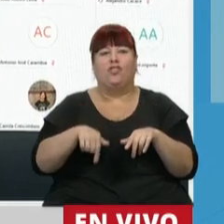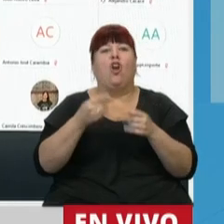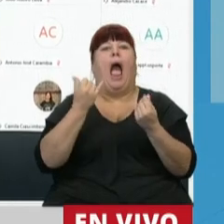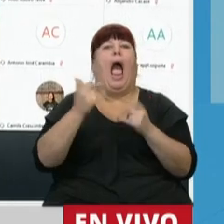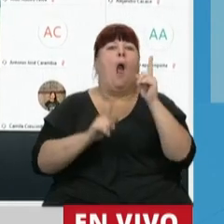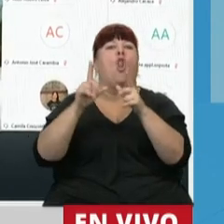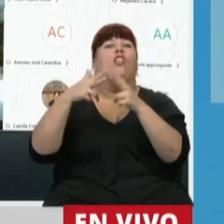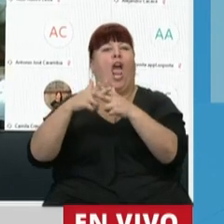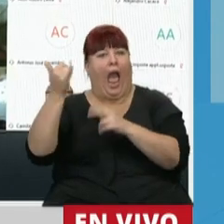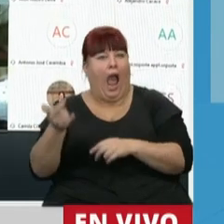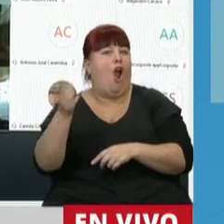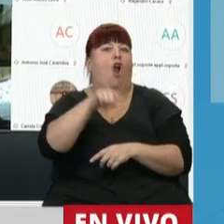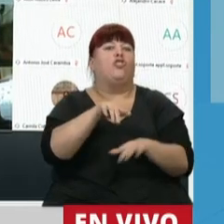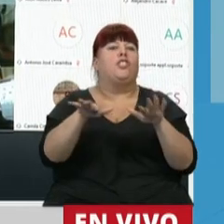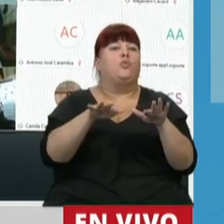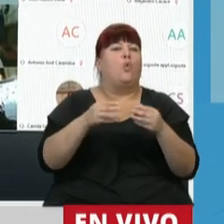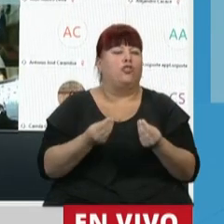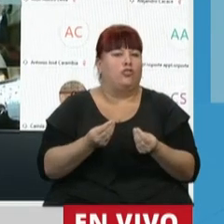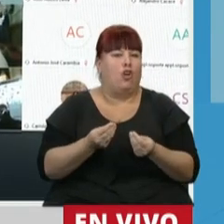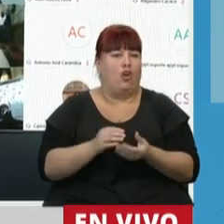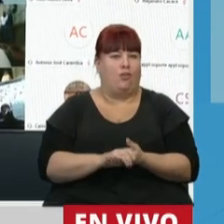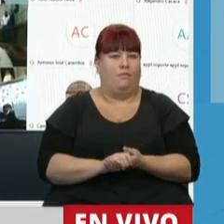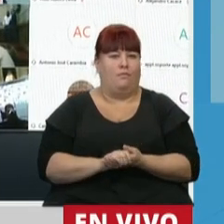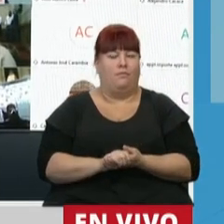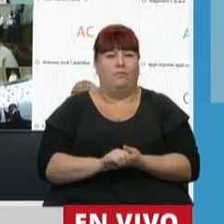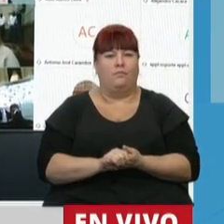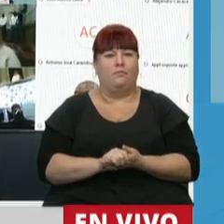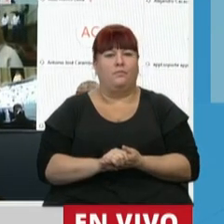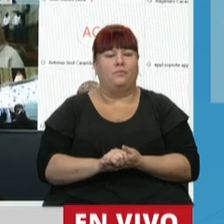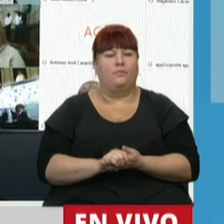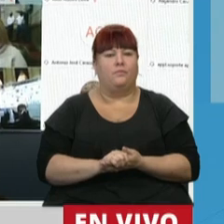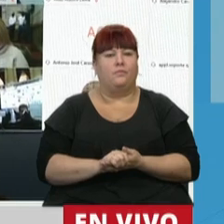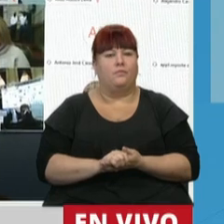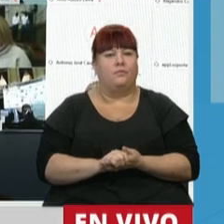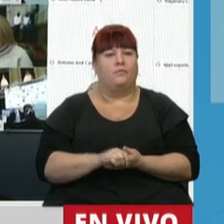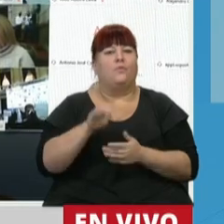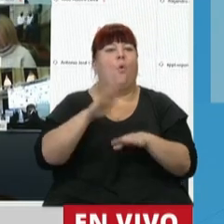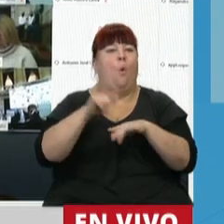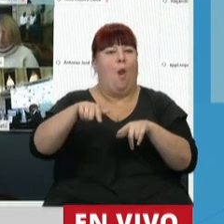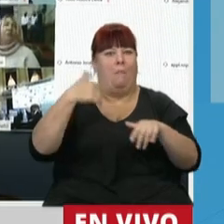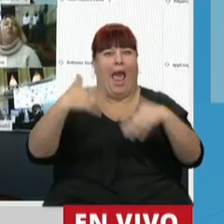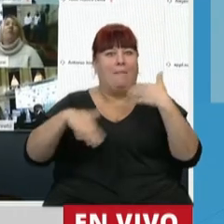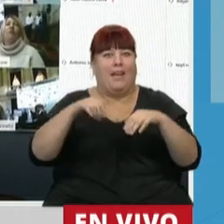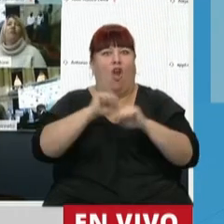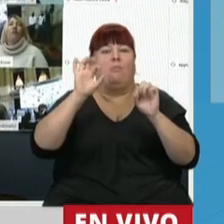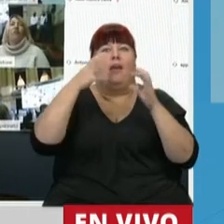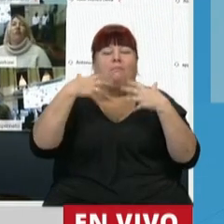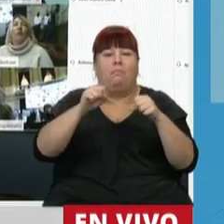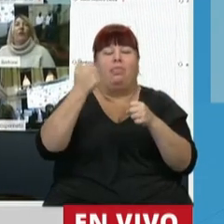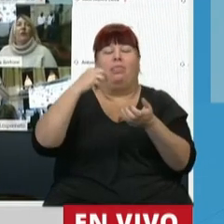tecnológica y a la situación que ha desnudado esta emergencia, esta